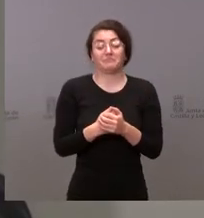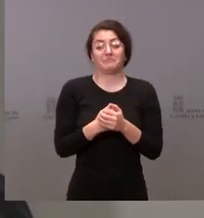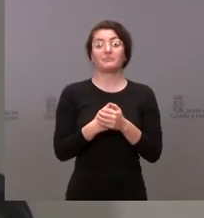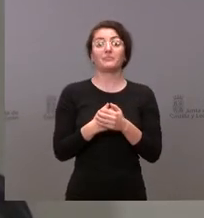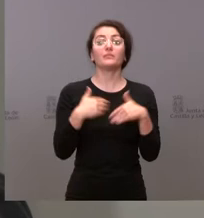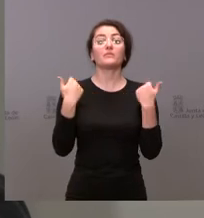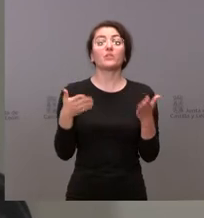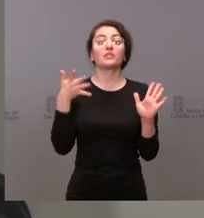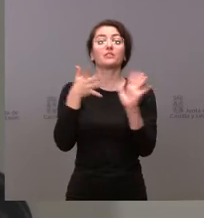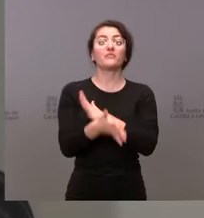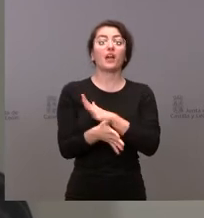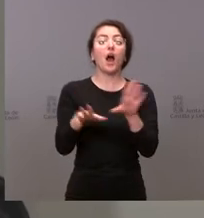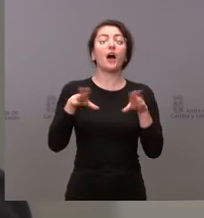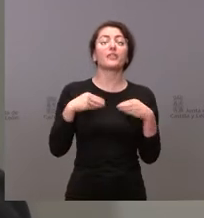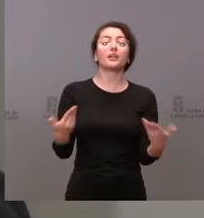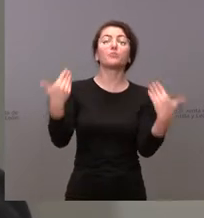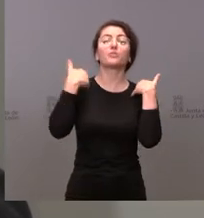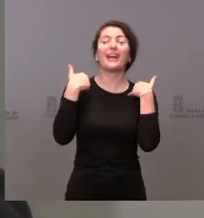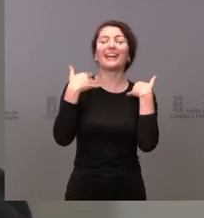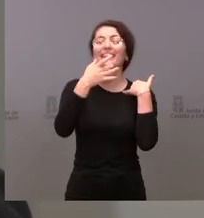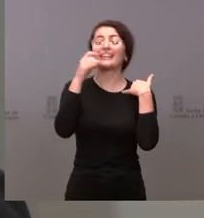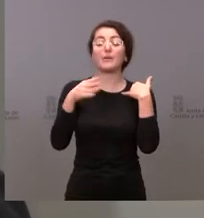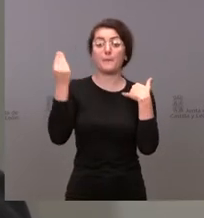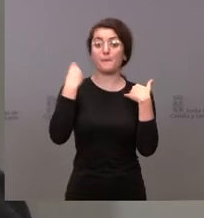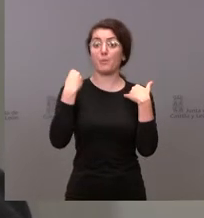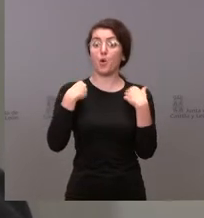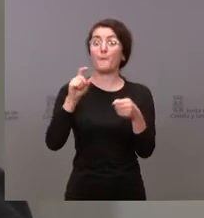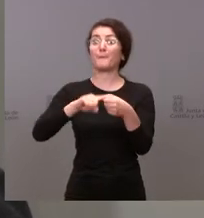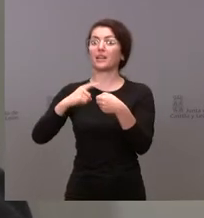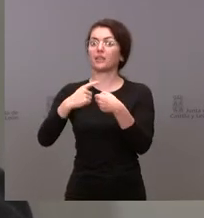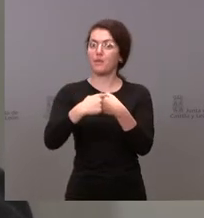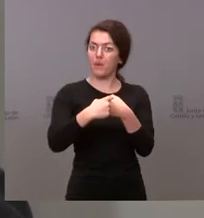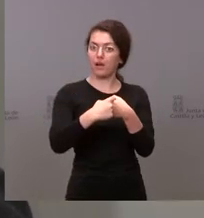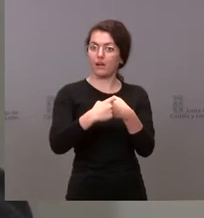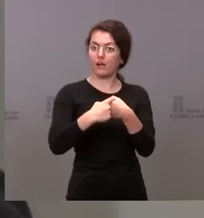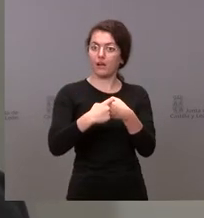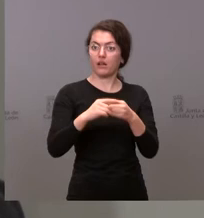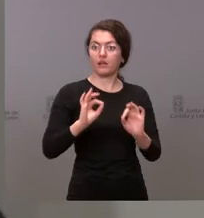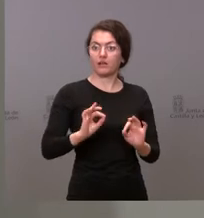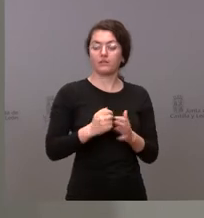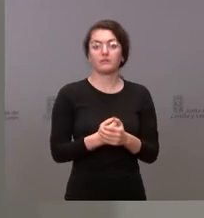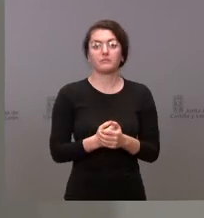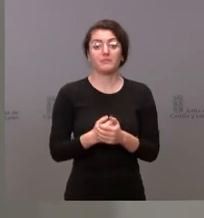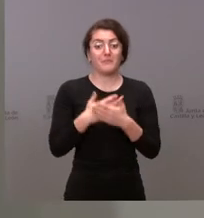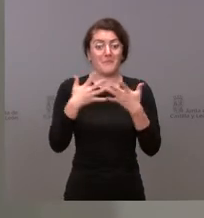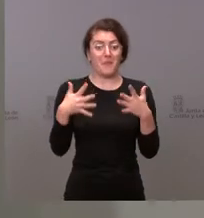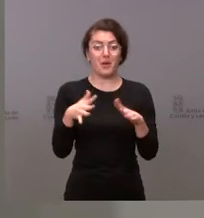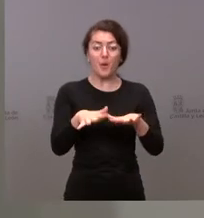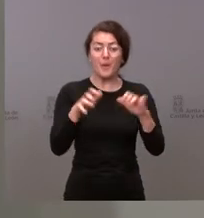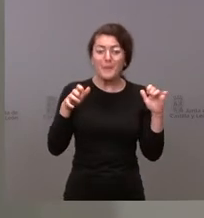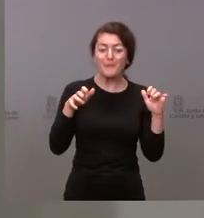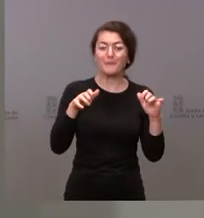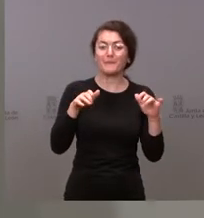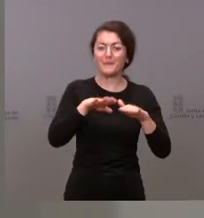tiene que asumir sus responsabilidades es quien participa de eso pero los miembros de la mesa de las